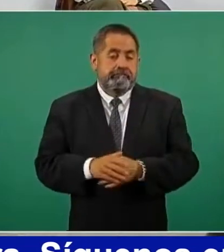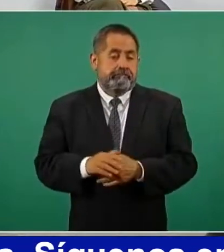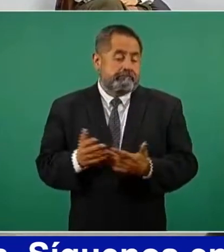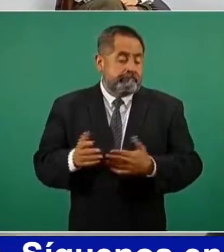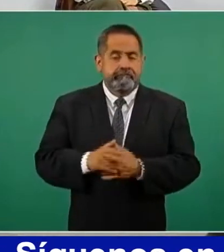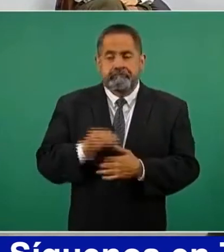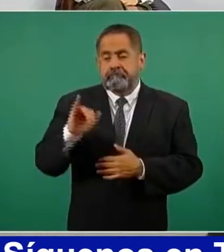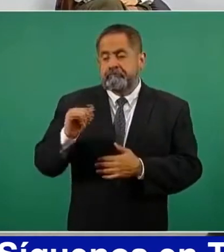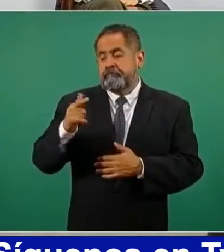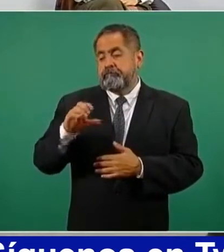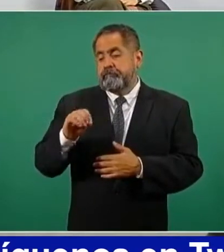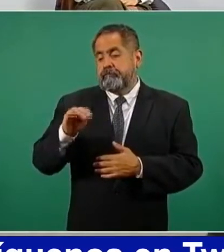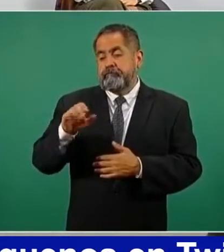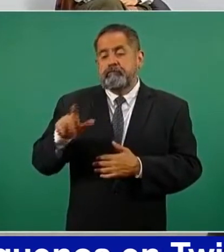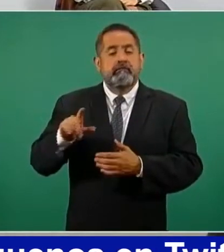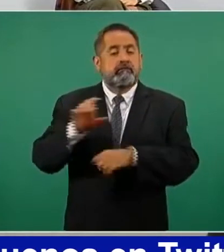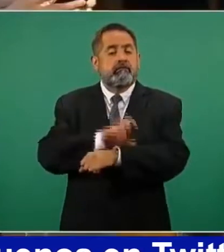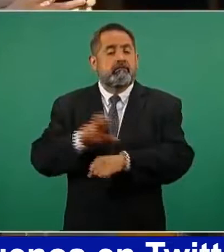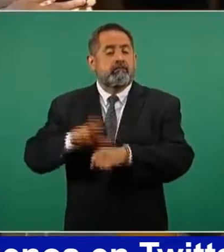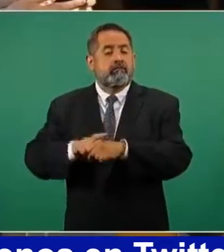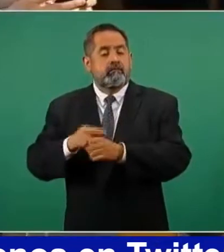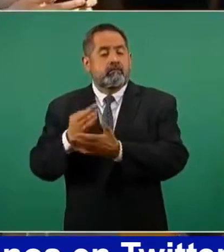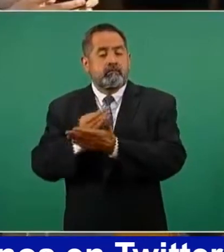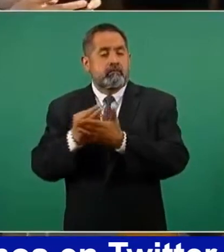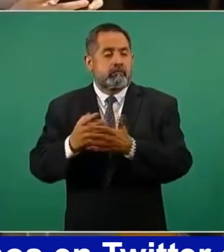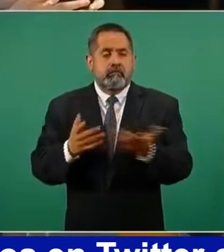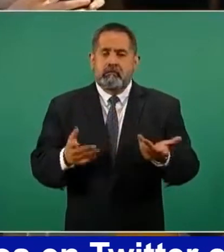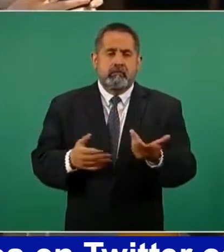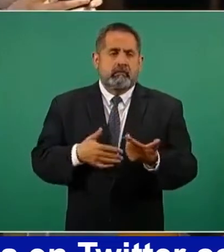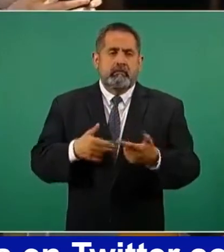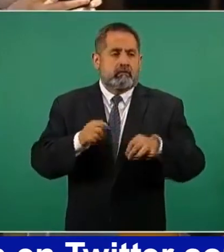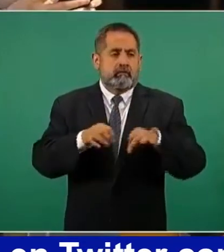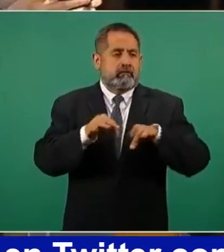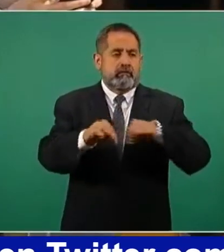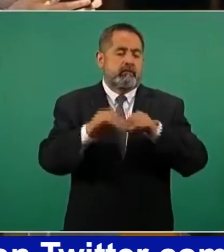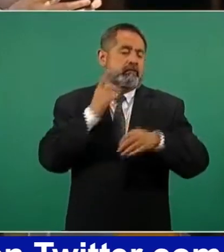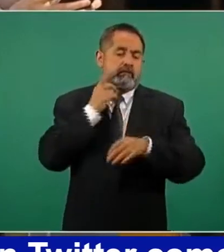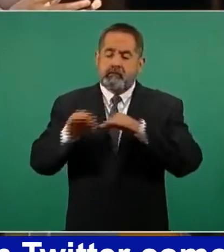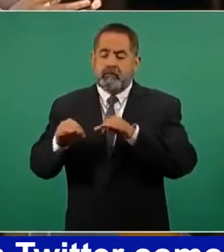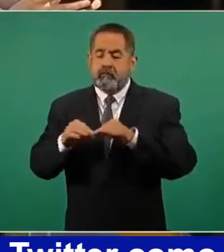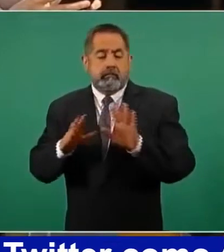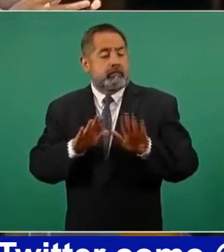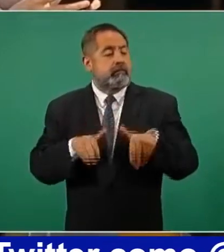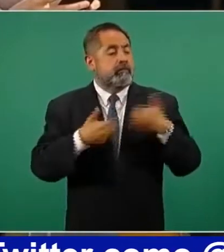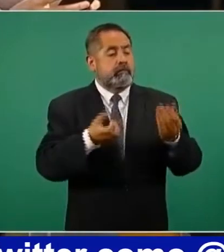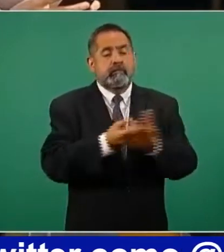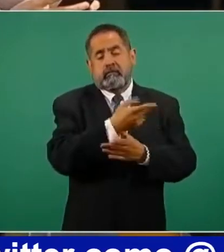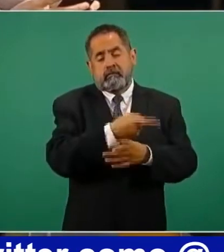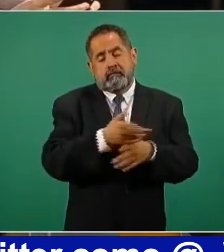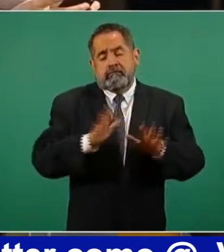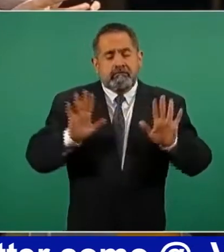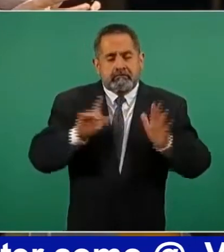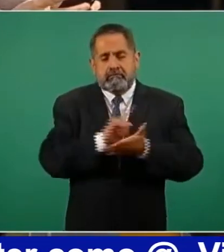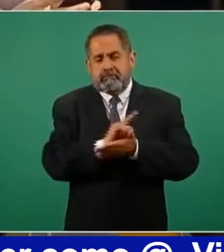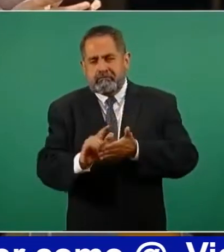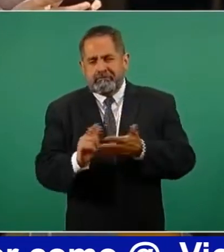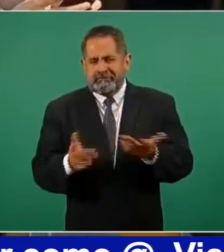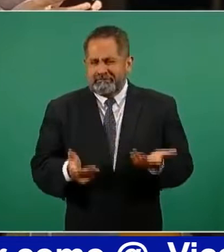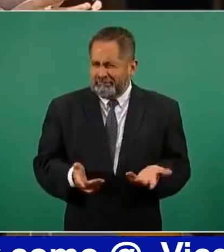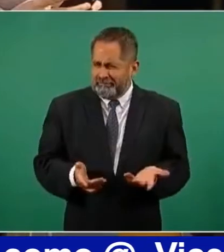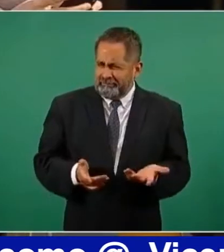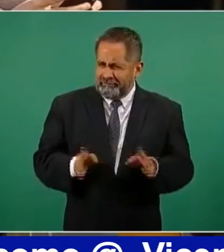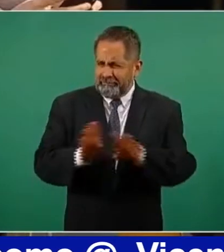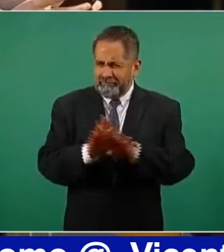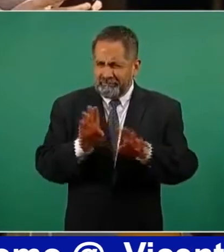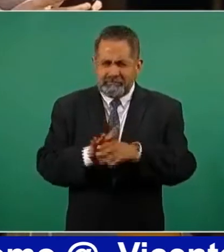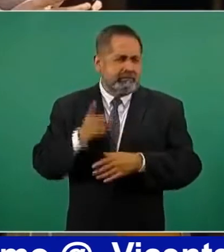coordinador de los diputados de Morena, dice que no lo hizo en sus horas hábiles como diputado. Entonces, ¿cuándo se deja de ser